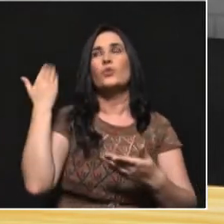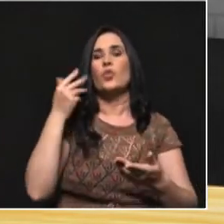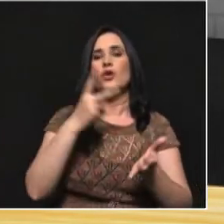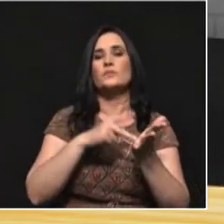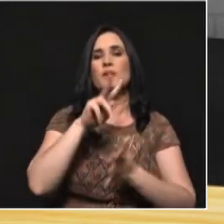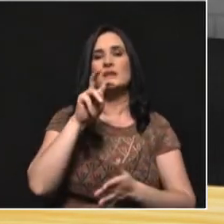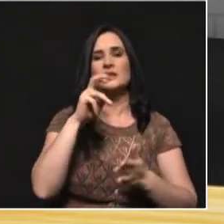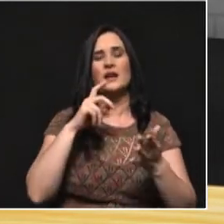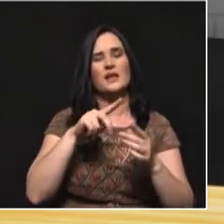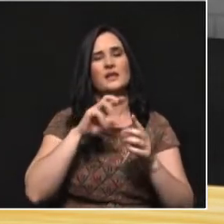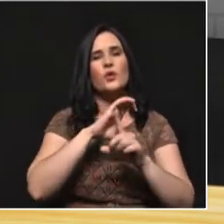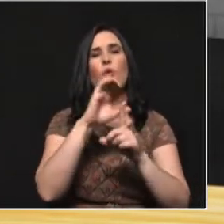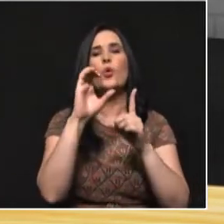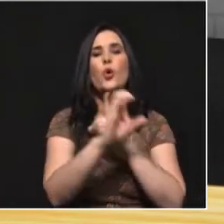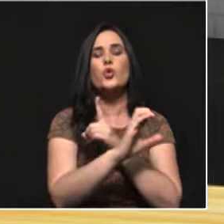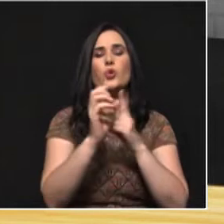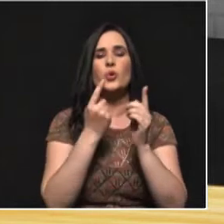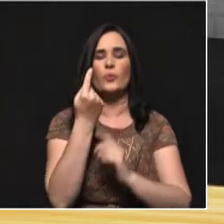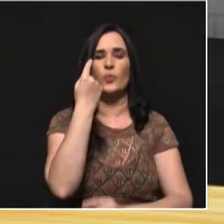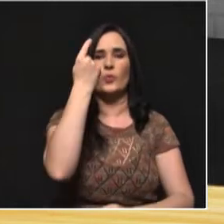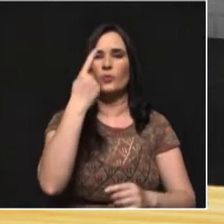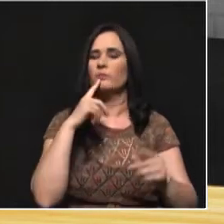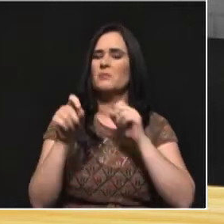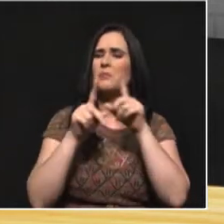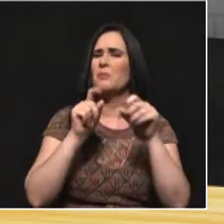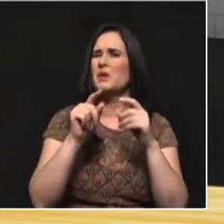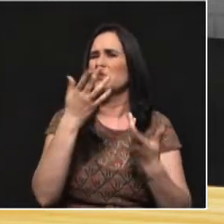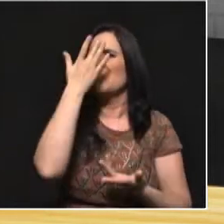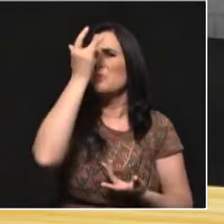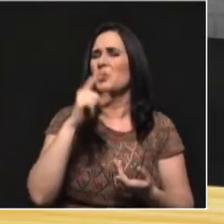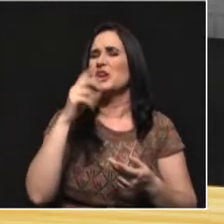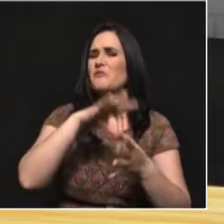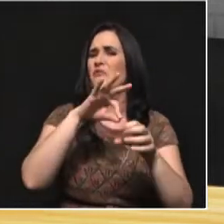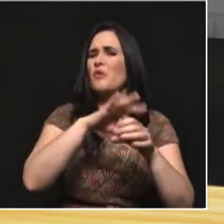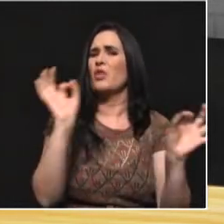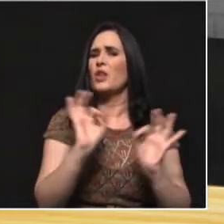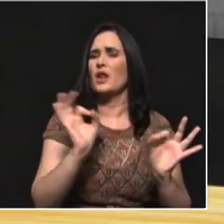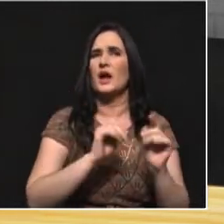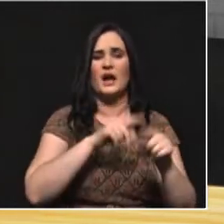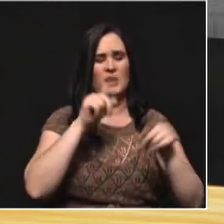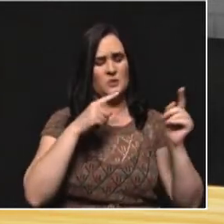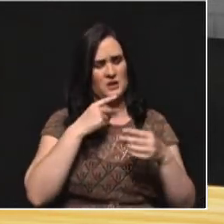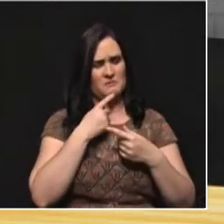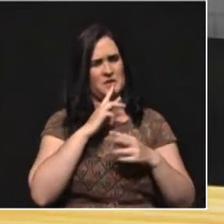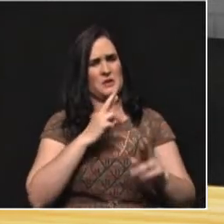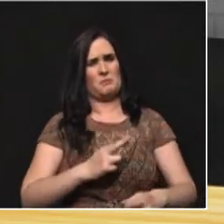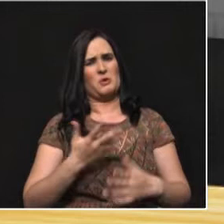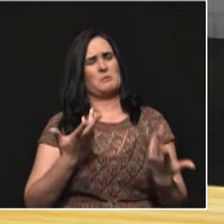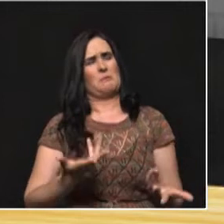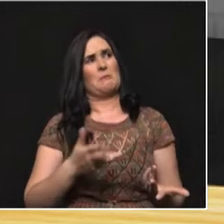cultura política, y se le pregunta a los colombianos por qué no votan. Y hay unas respuestas muy curiosas,